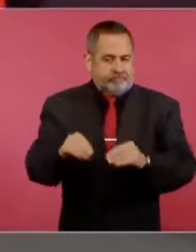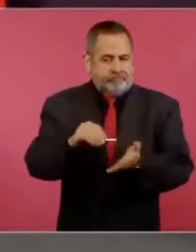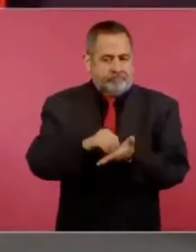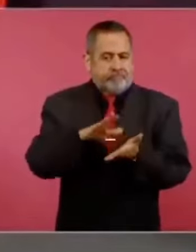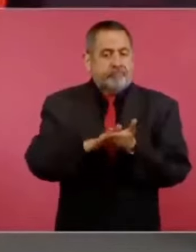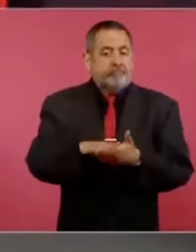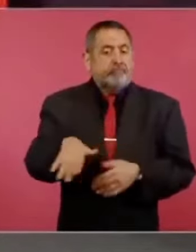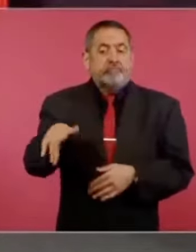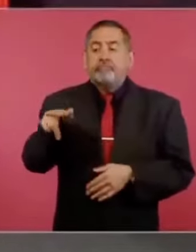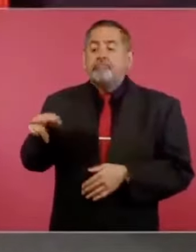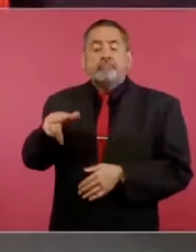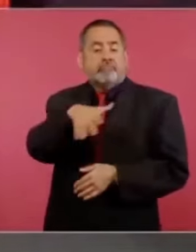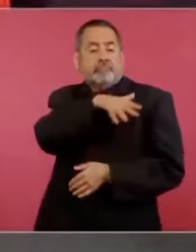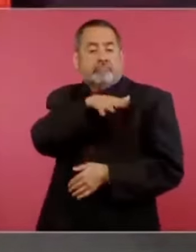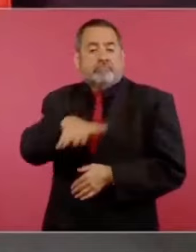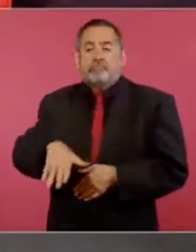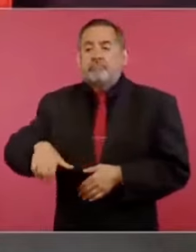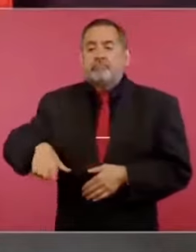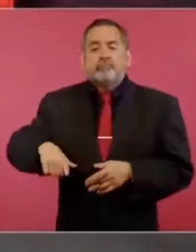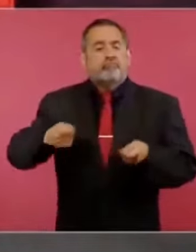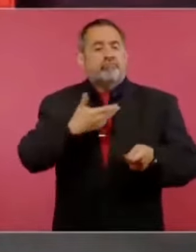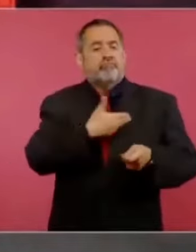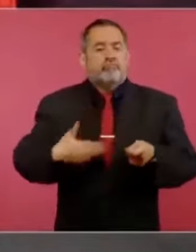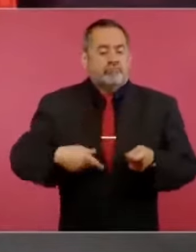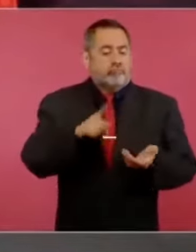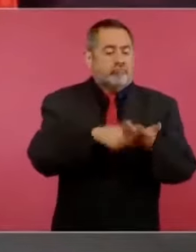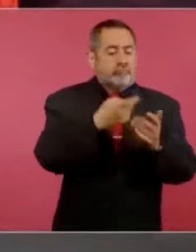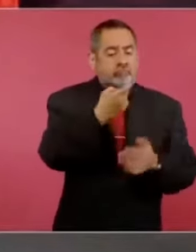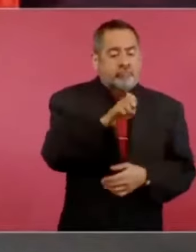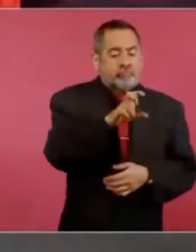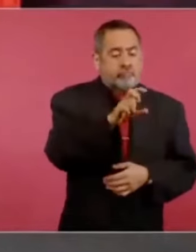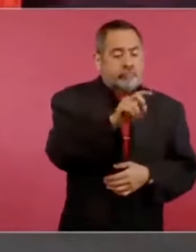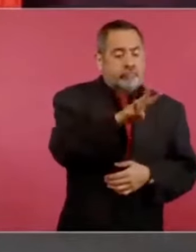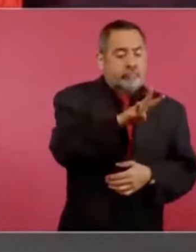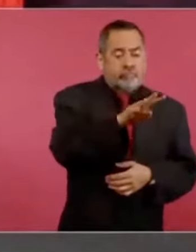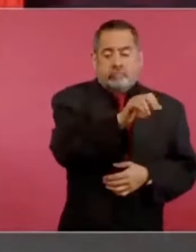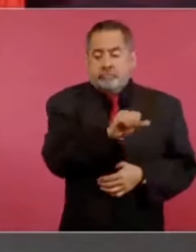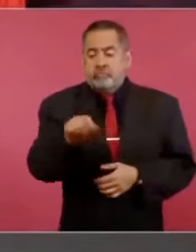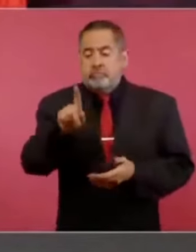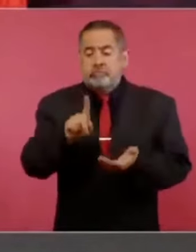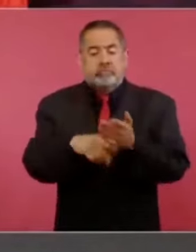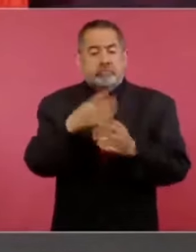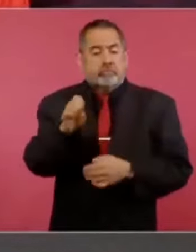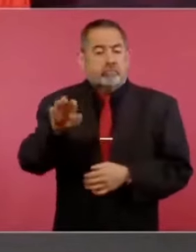gobernó de 1934 a 1940,